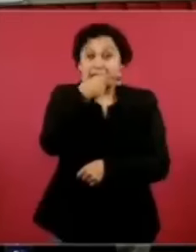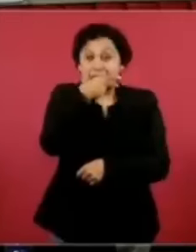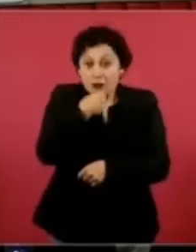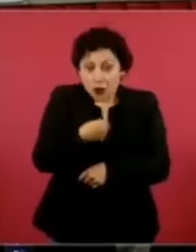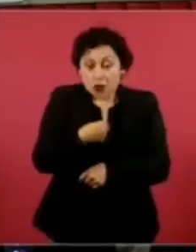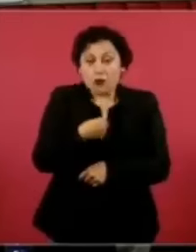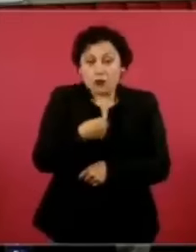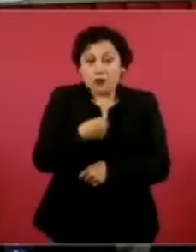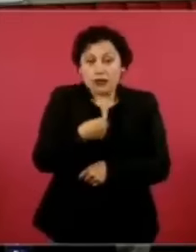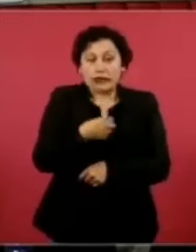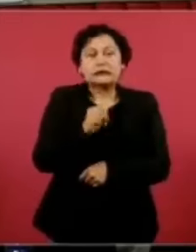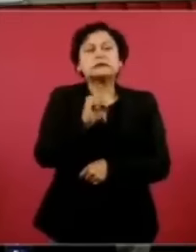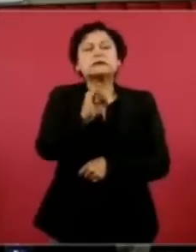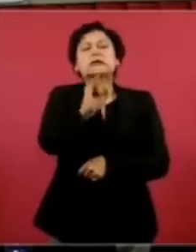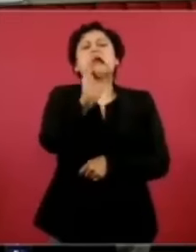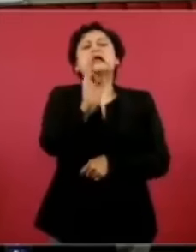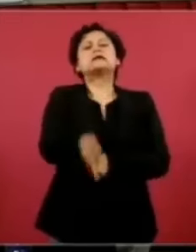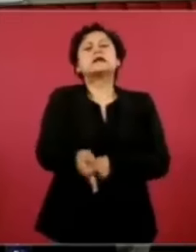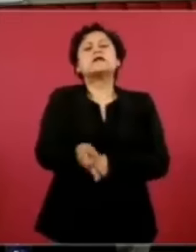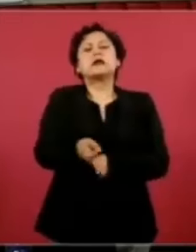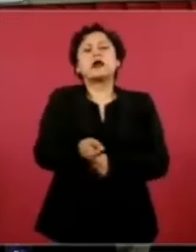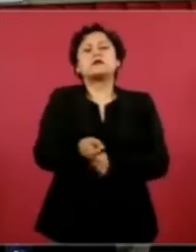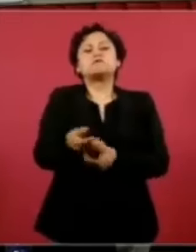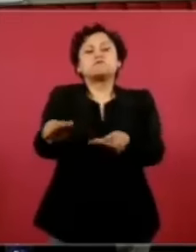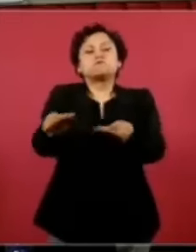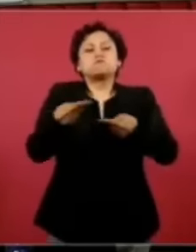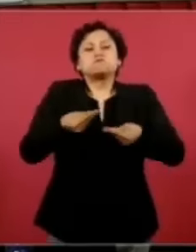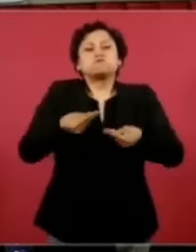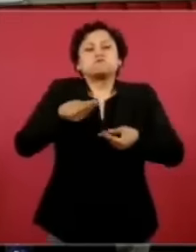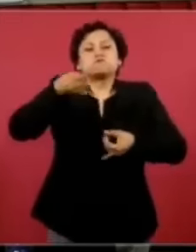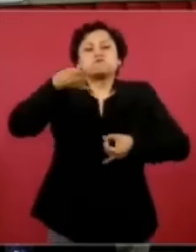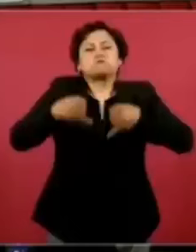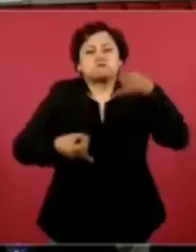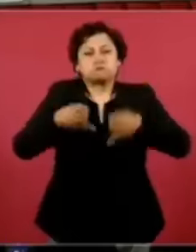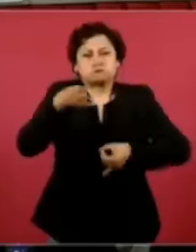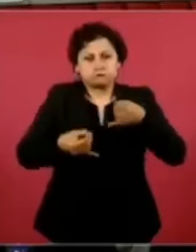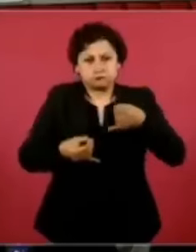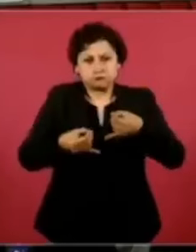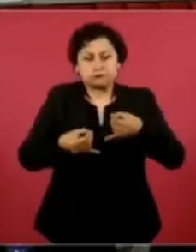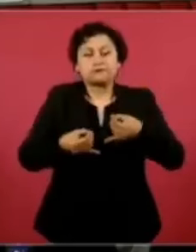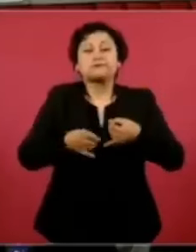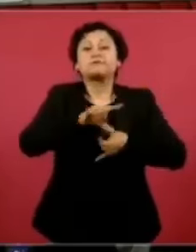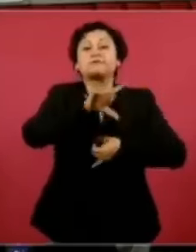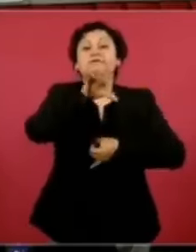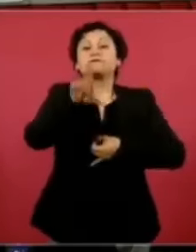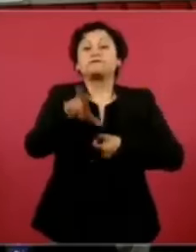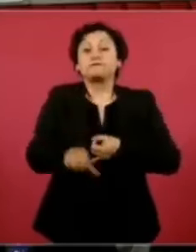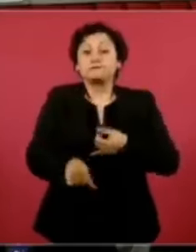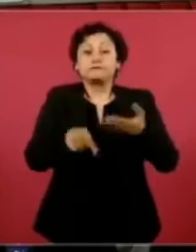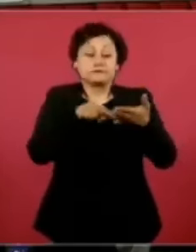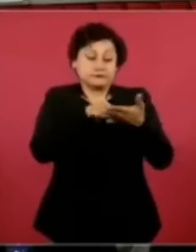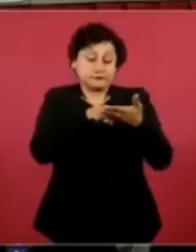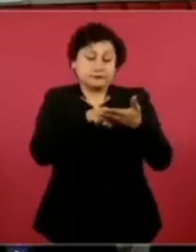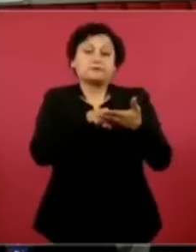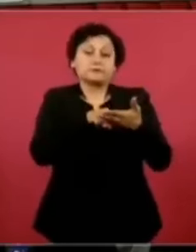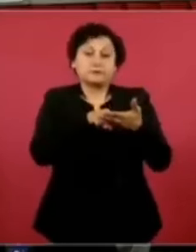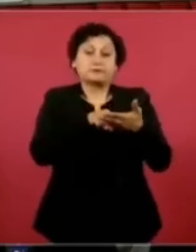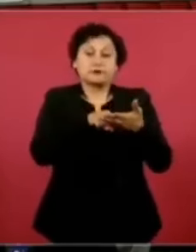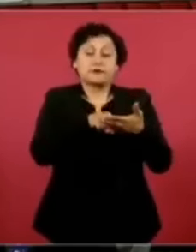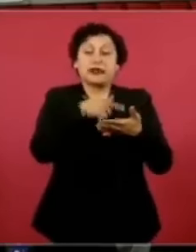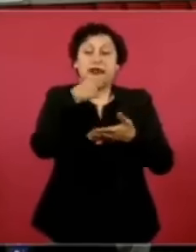amparo y resolvió que el corredor